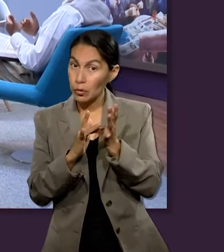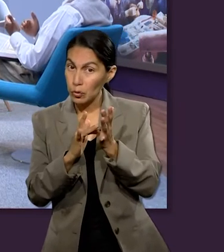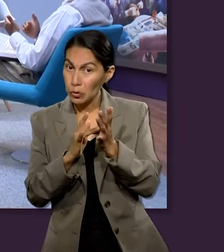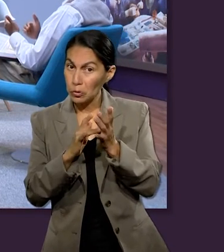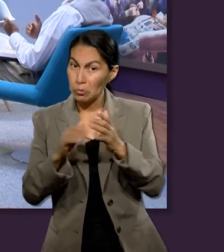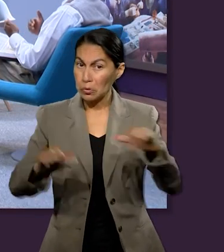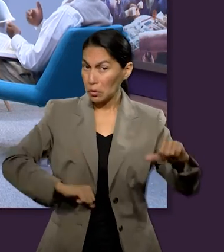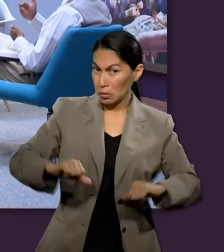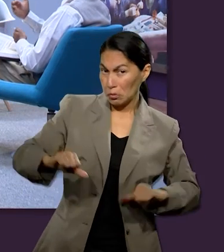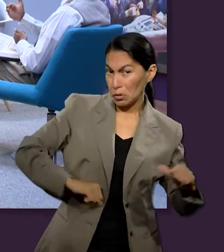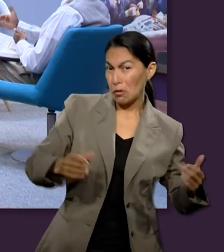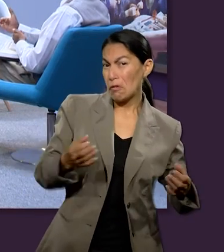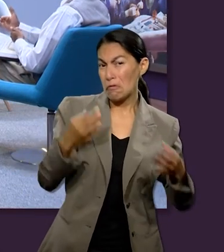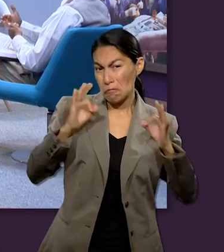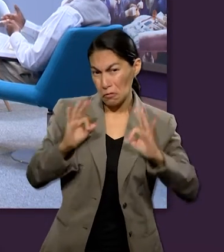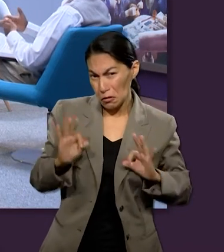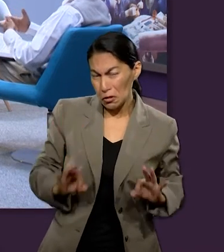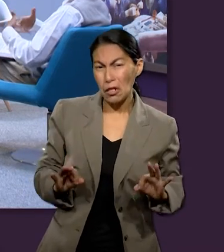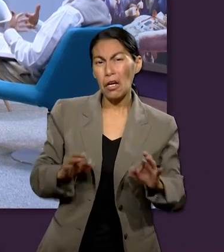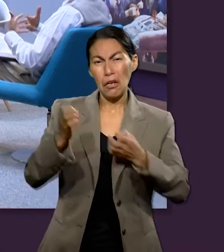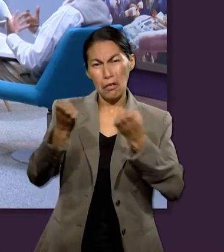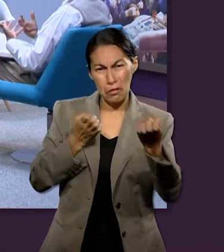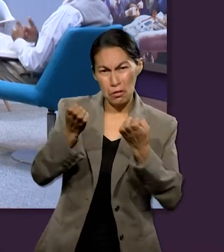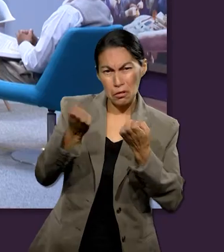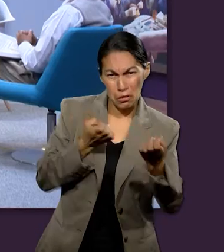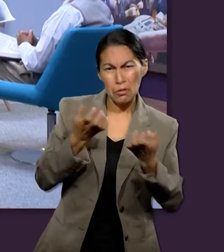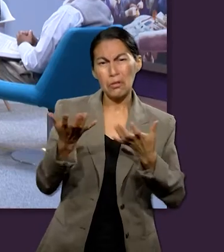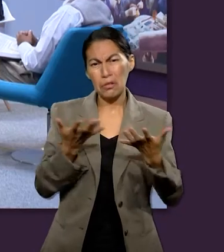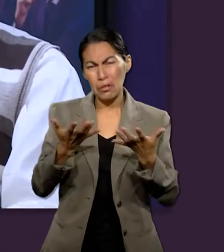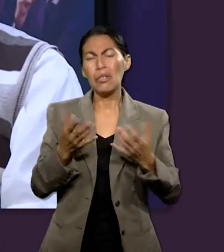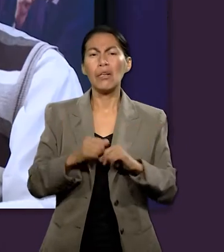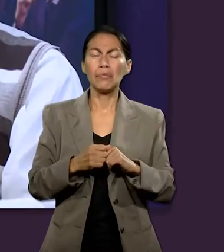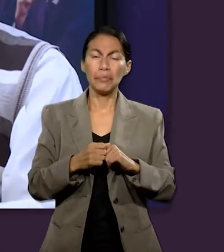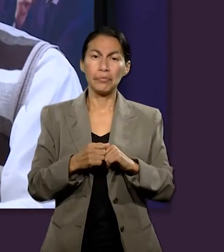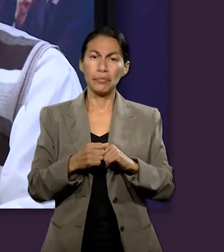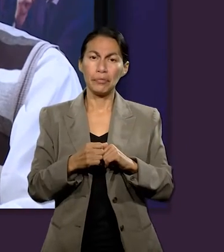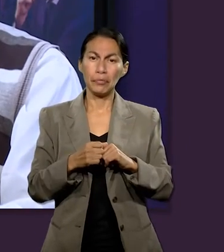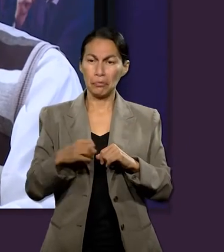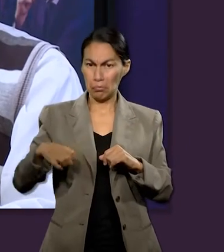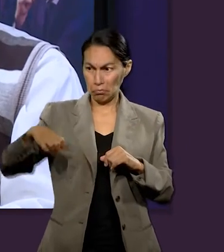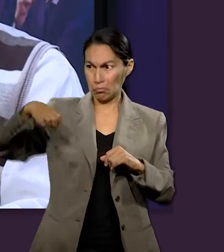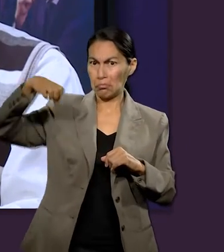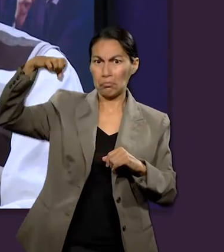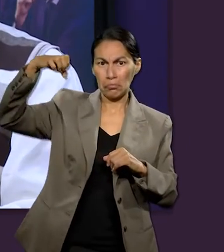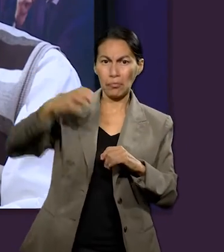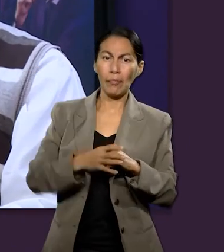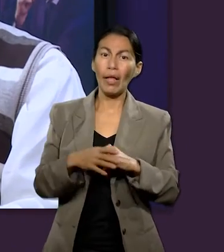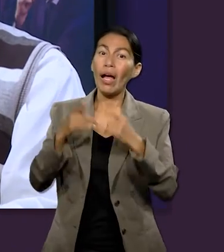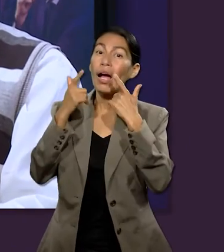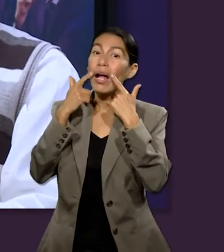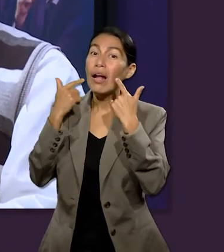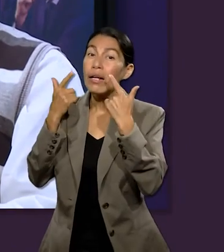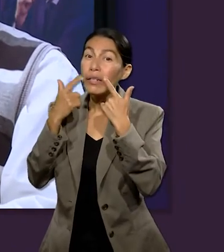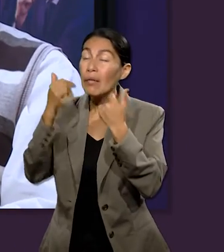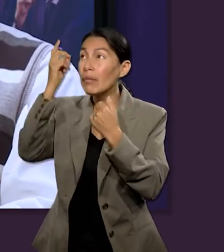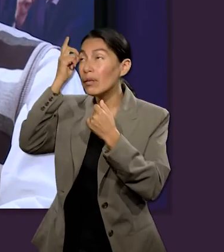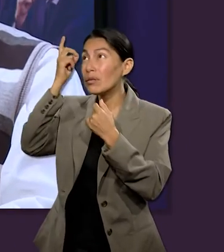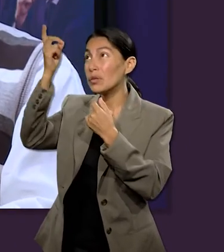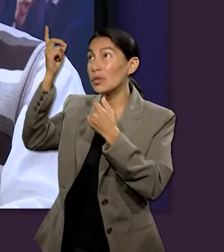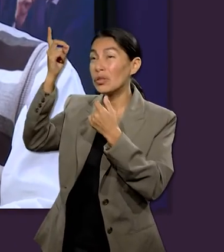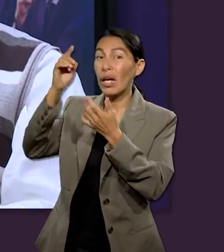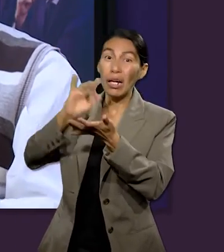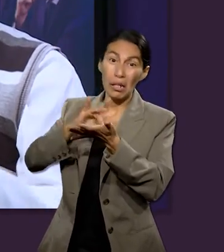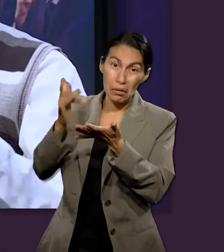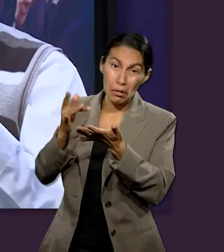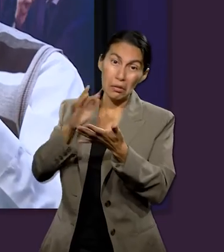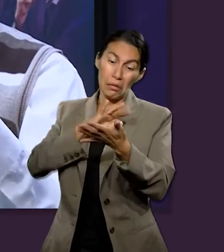practicaba actividad física para desarrollar su cuerpo. Crecía en el aspecto físico. Crecía en gracia para